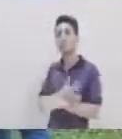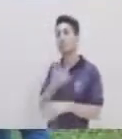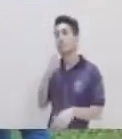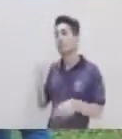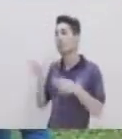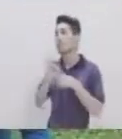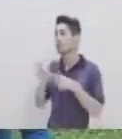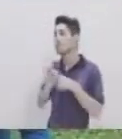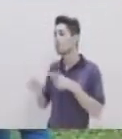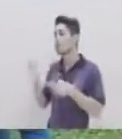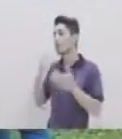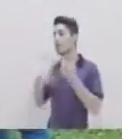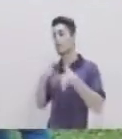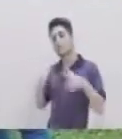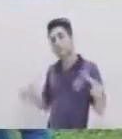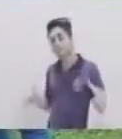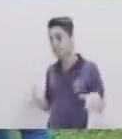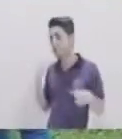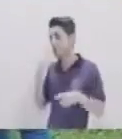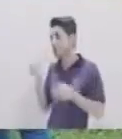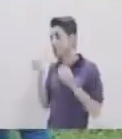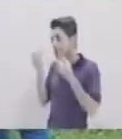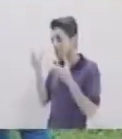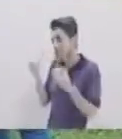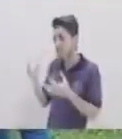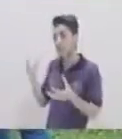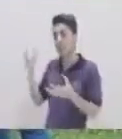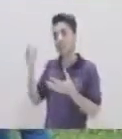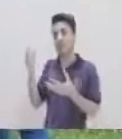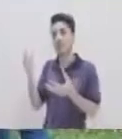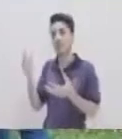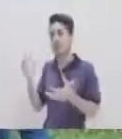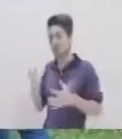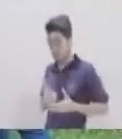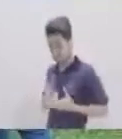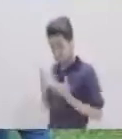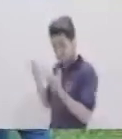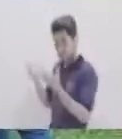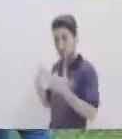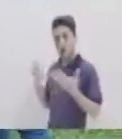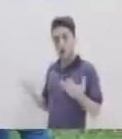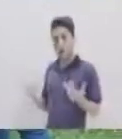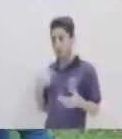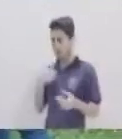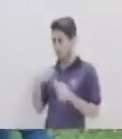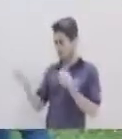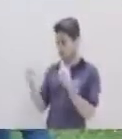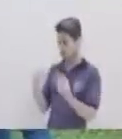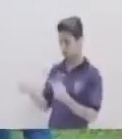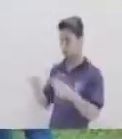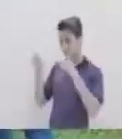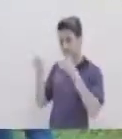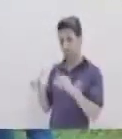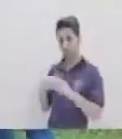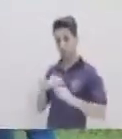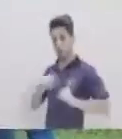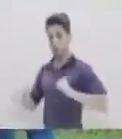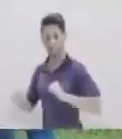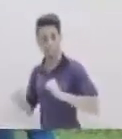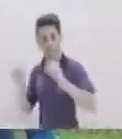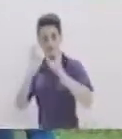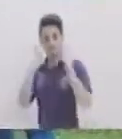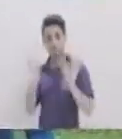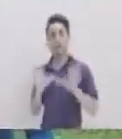de las funciones del lenguaje Y que nos sirve para transmitir información O para hacer que una persona actúe de una forma O para transmitir nuestros